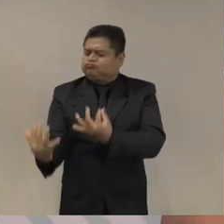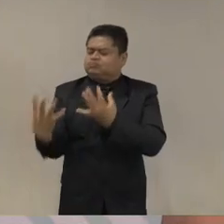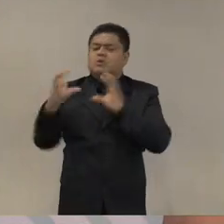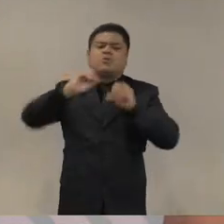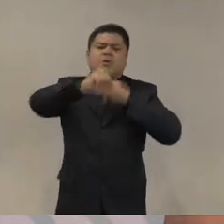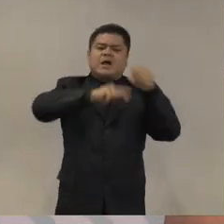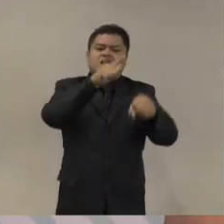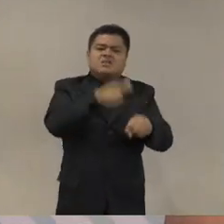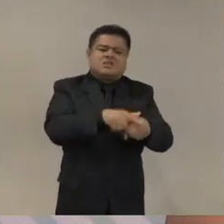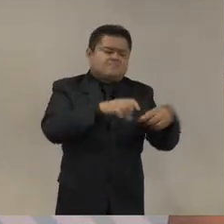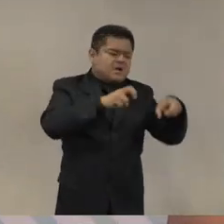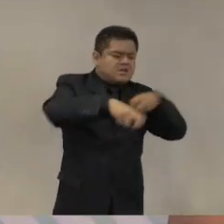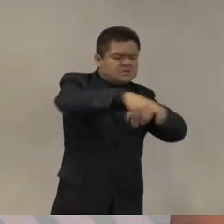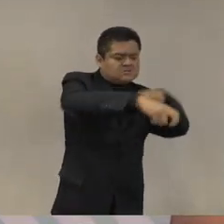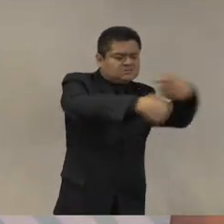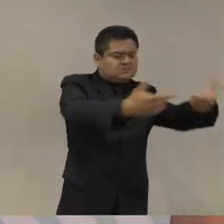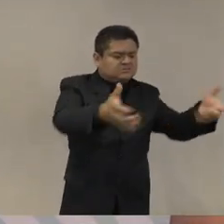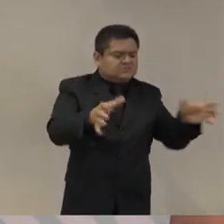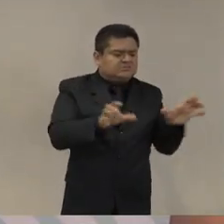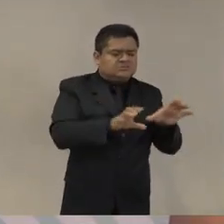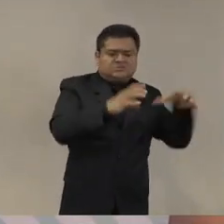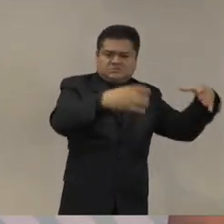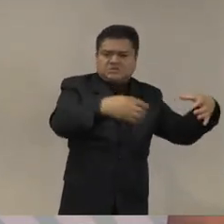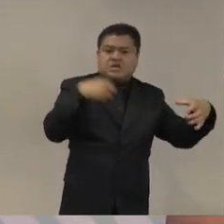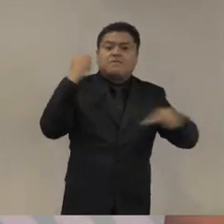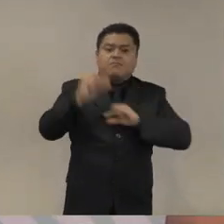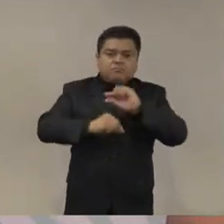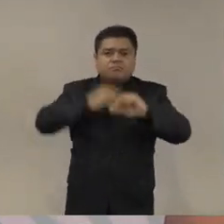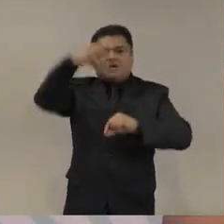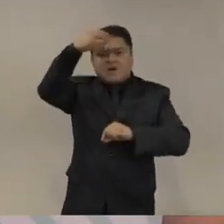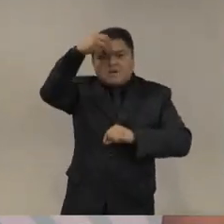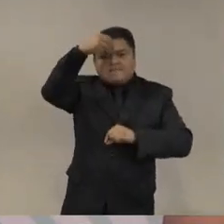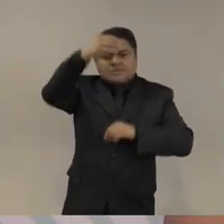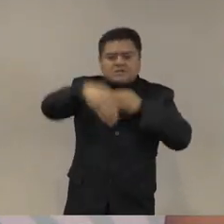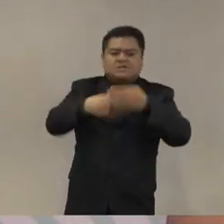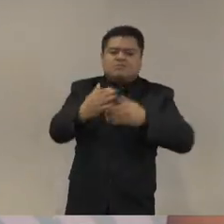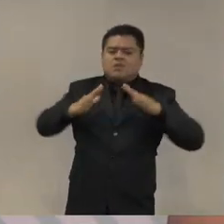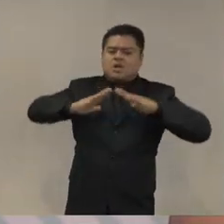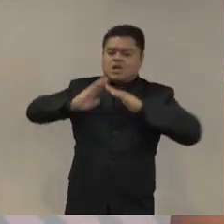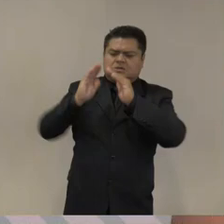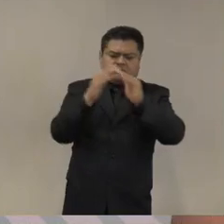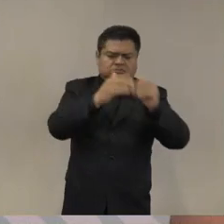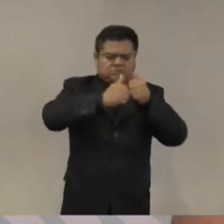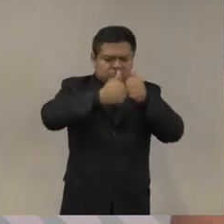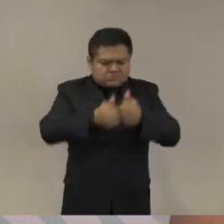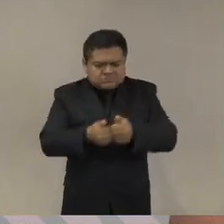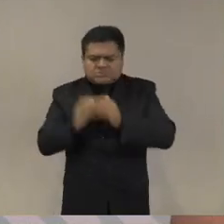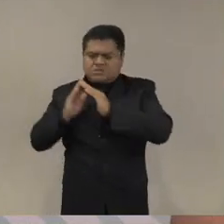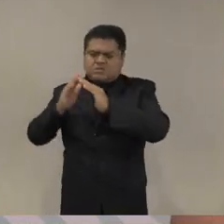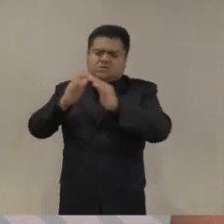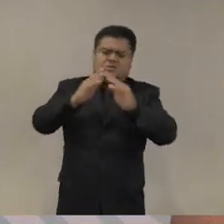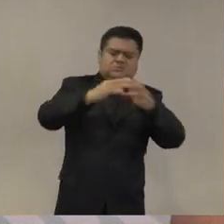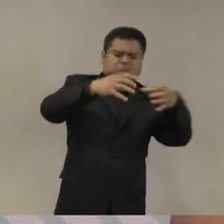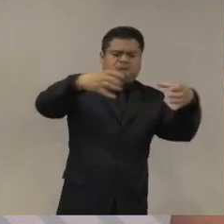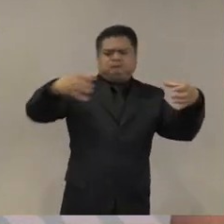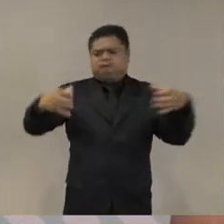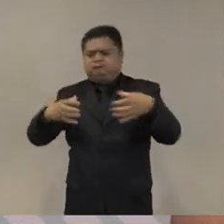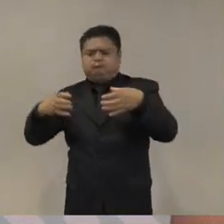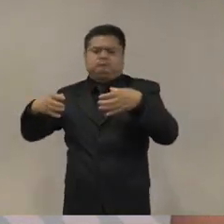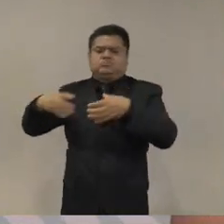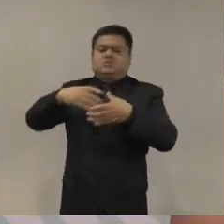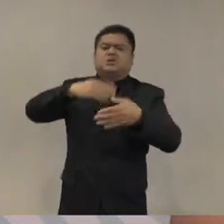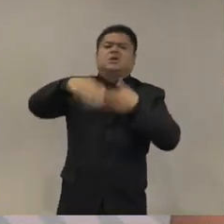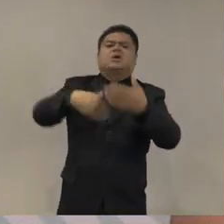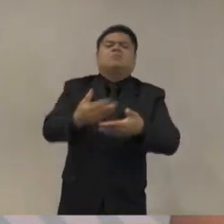asentamiento se va se va volviendo más complejo su estructura social hay especialidades empiezan a crear normas códigos leyes